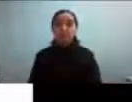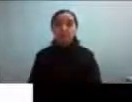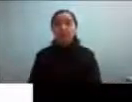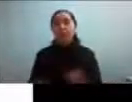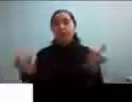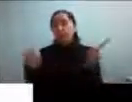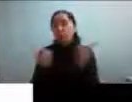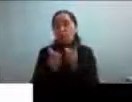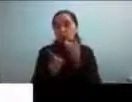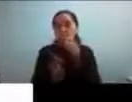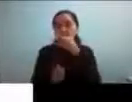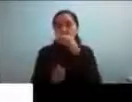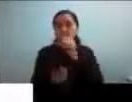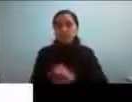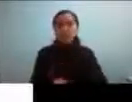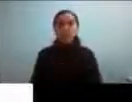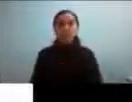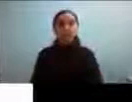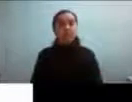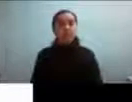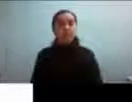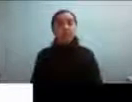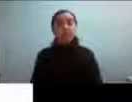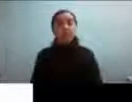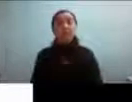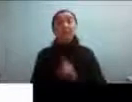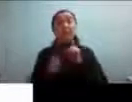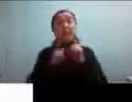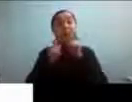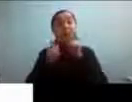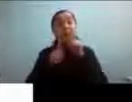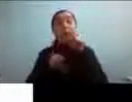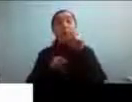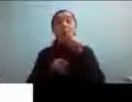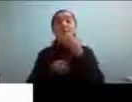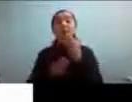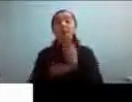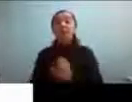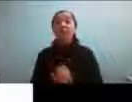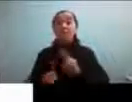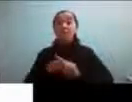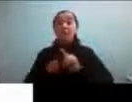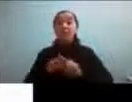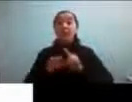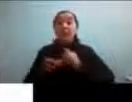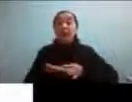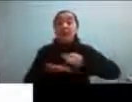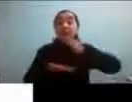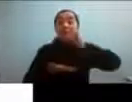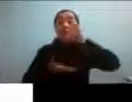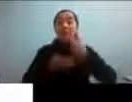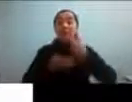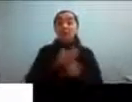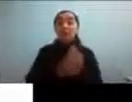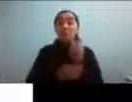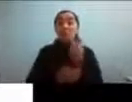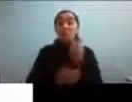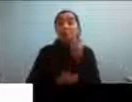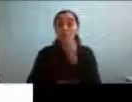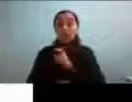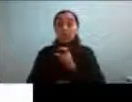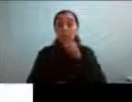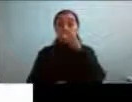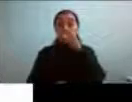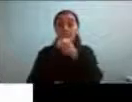así en la siguiente prueba usted deberá preparar un desayuno para dos personas usted y yo tendrá un total de siete minutos para